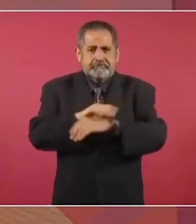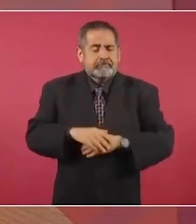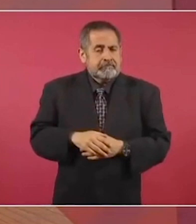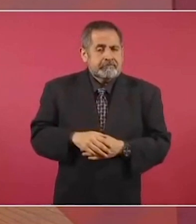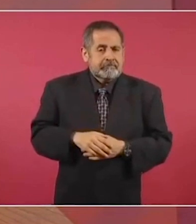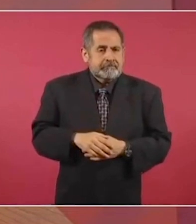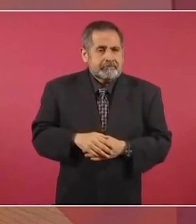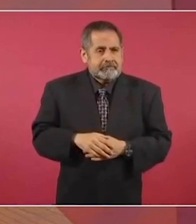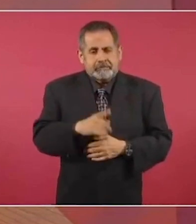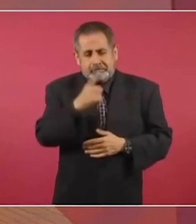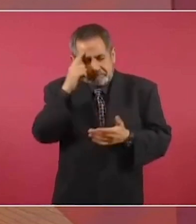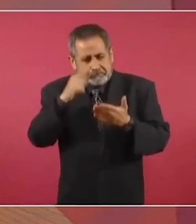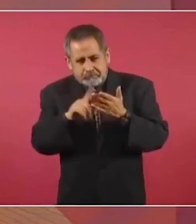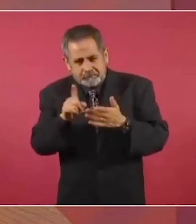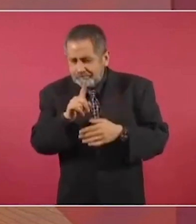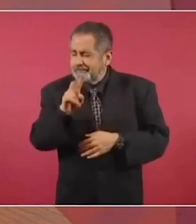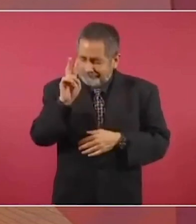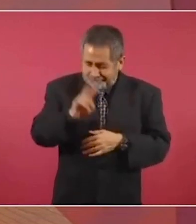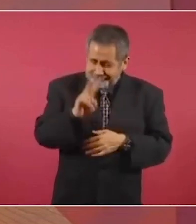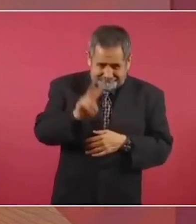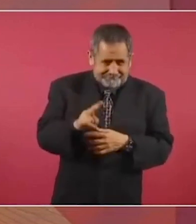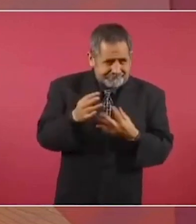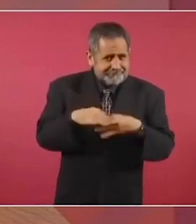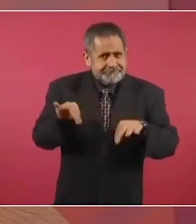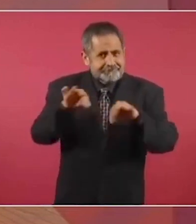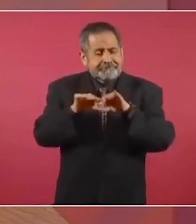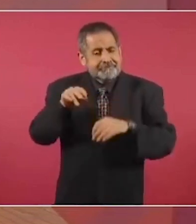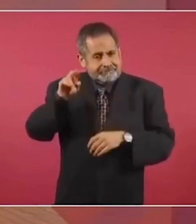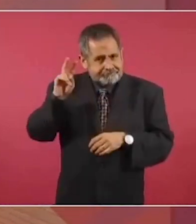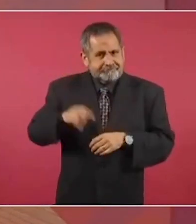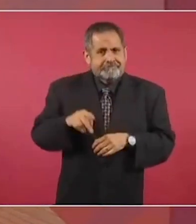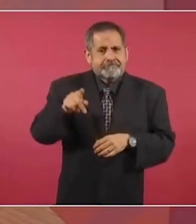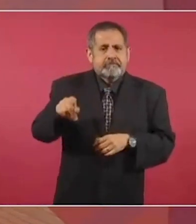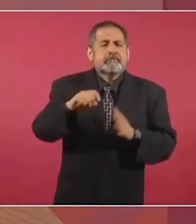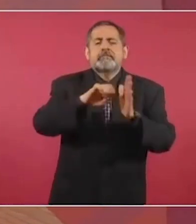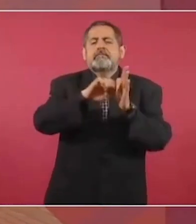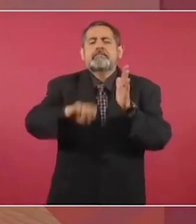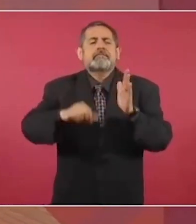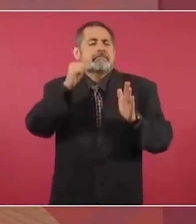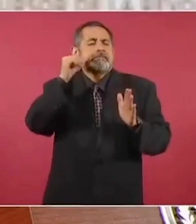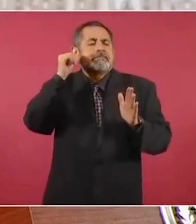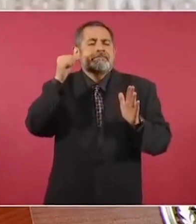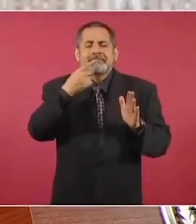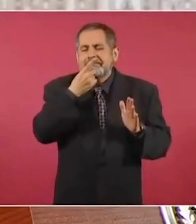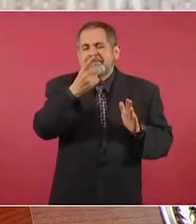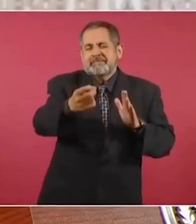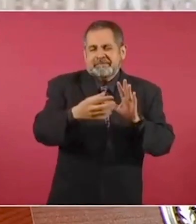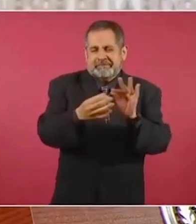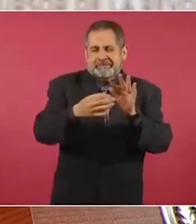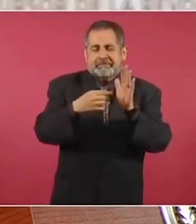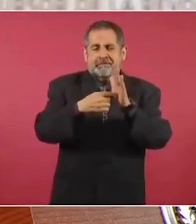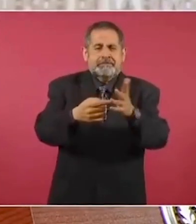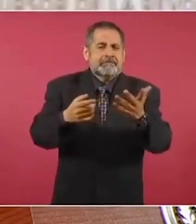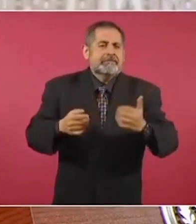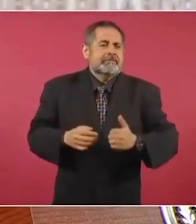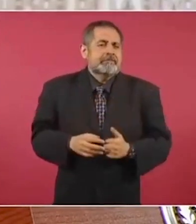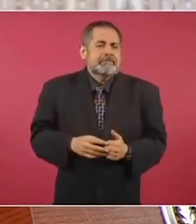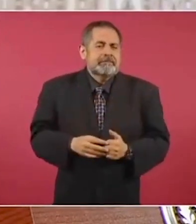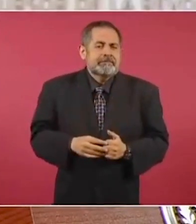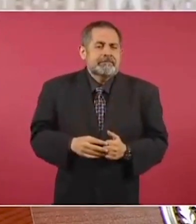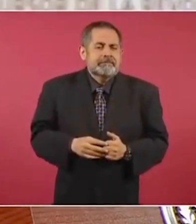mentira, pero poníamos ayer el ejemplo de cómo